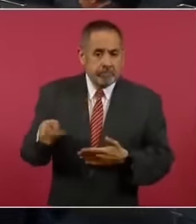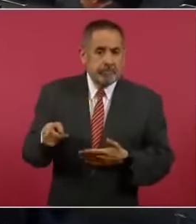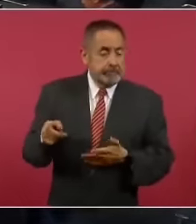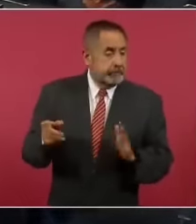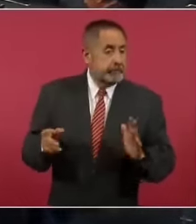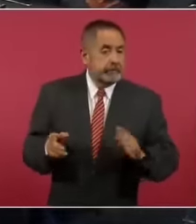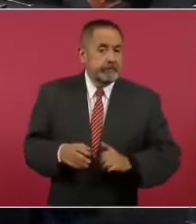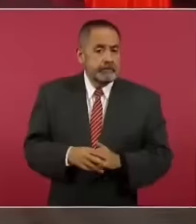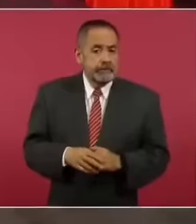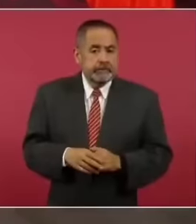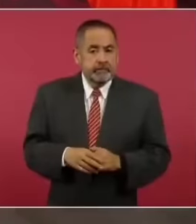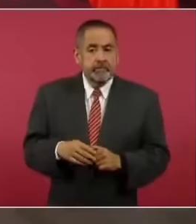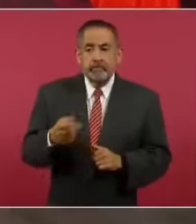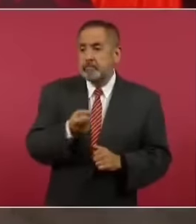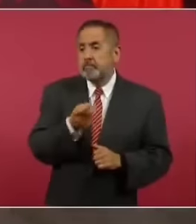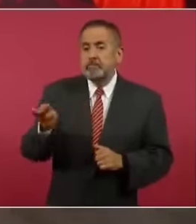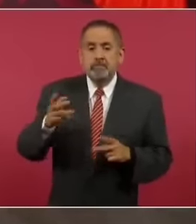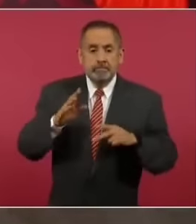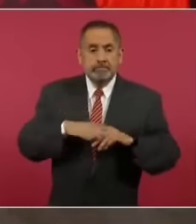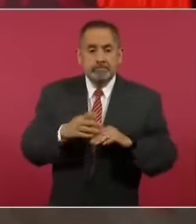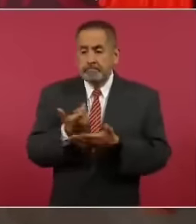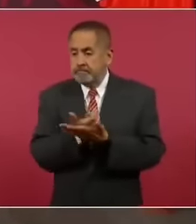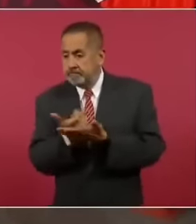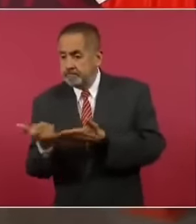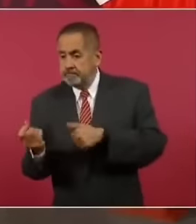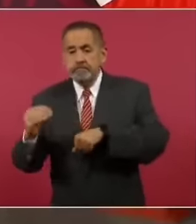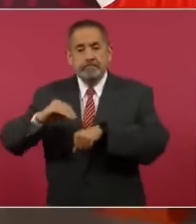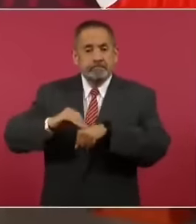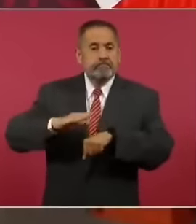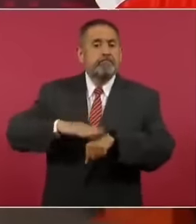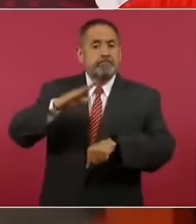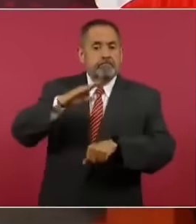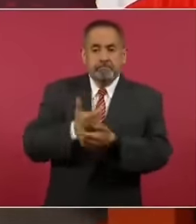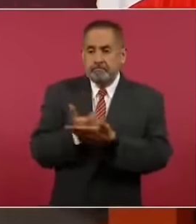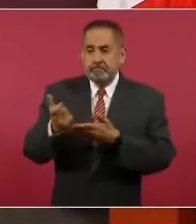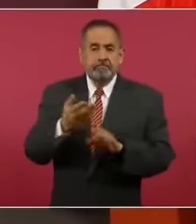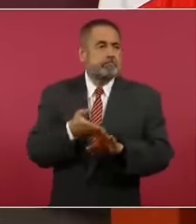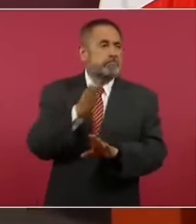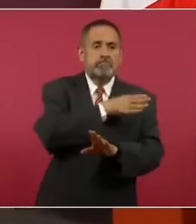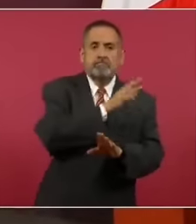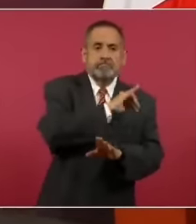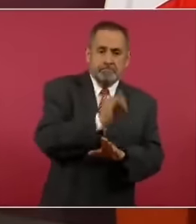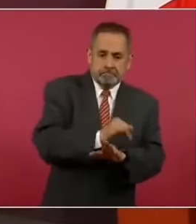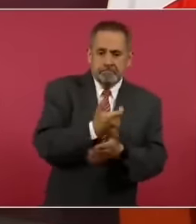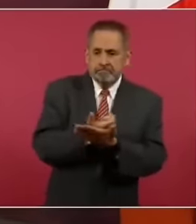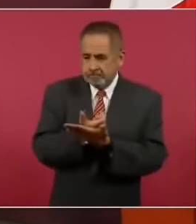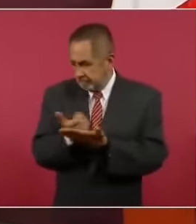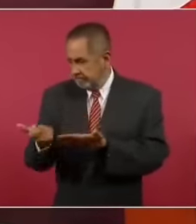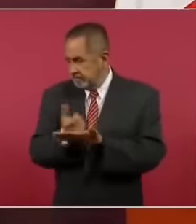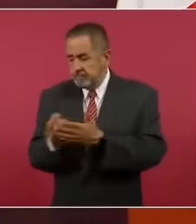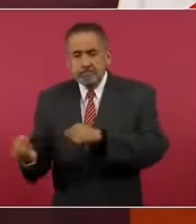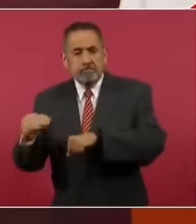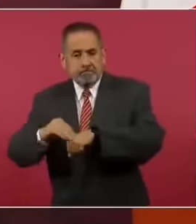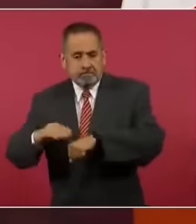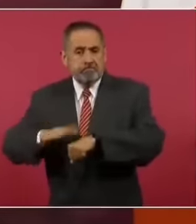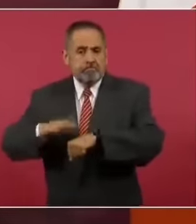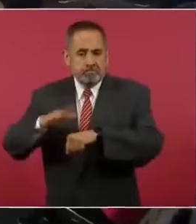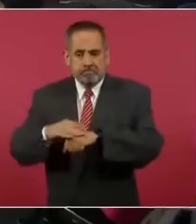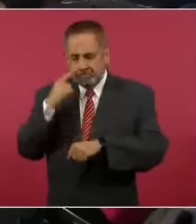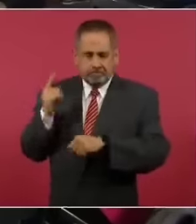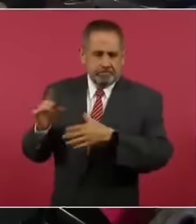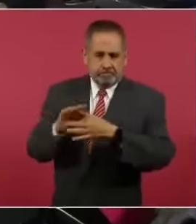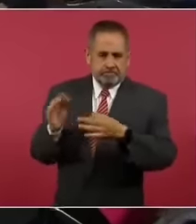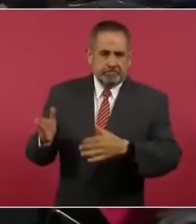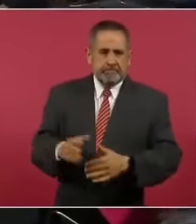se han incrementado los salarios como nunca también en la historia reciente. Pero a ver,